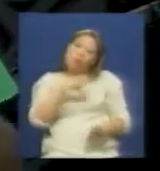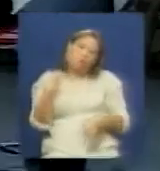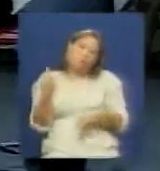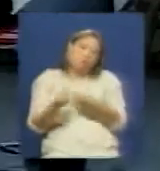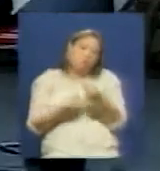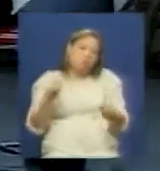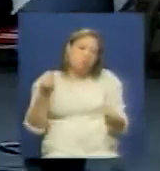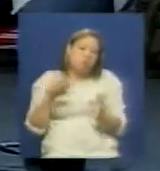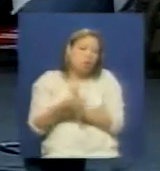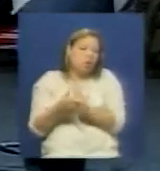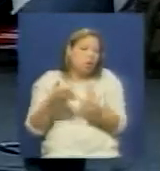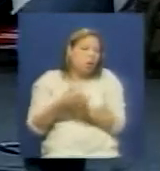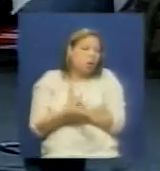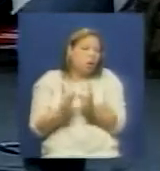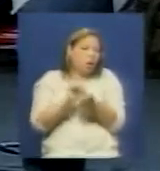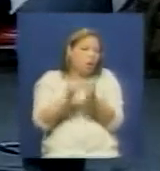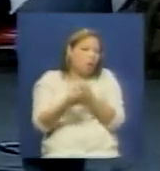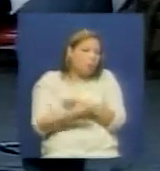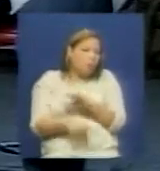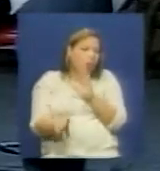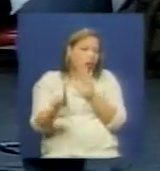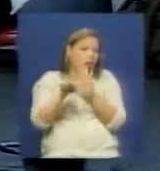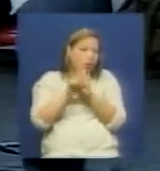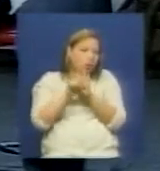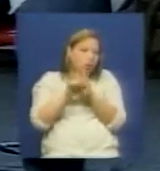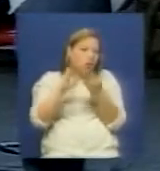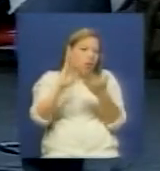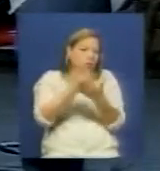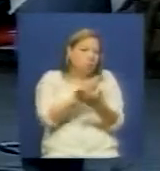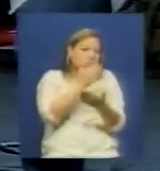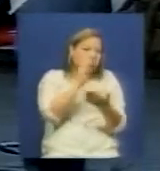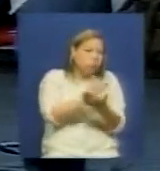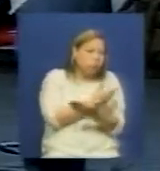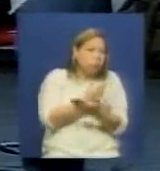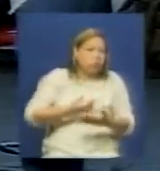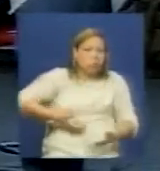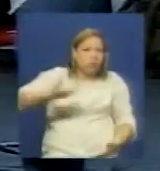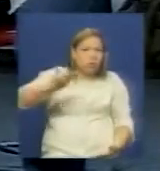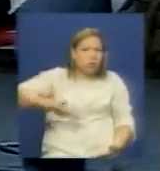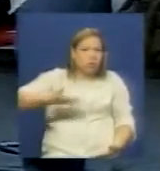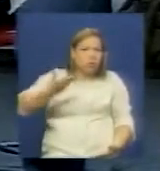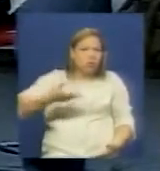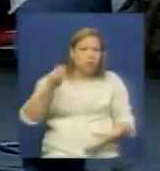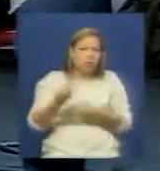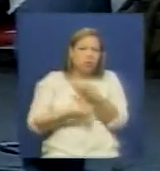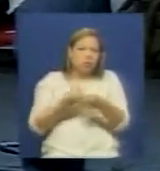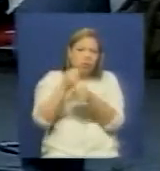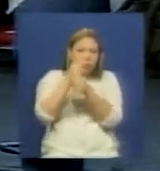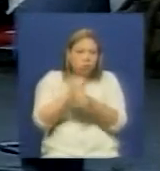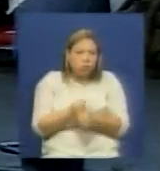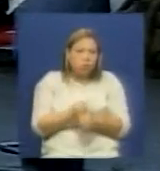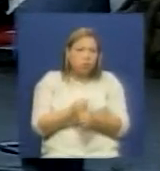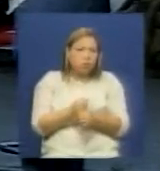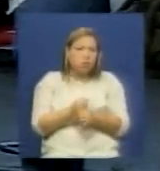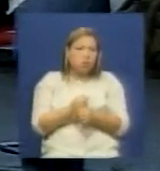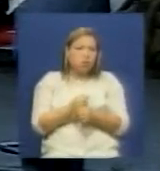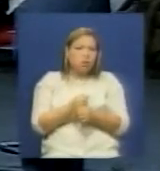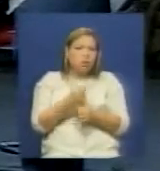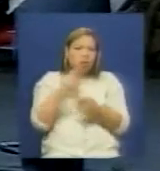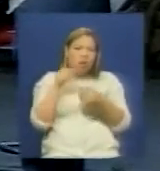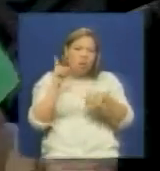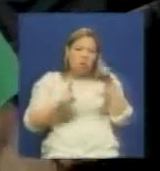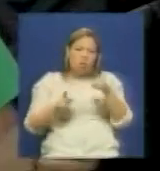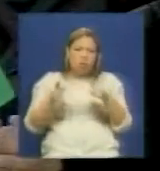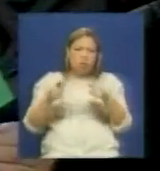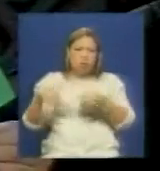derrogando leyes cambiando digamos puestos importantes en el estado venezolano ¿qué hace el poder popular? esperamos esperamos que digamos